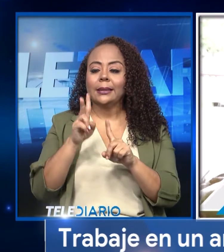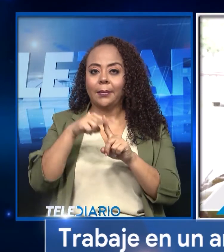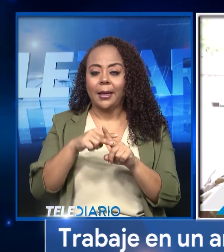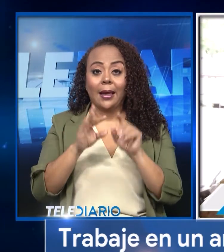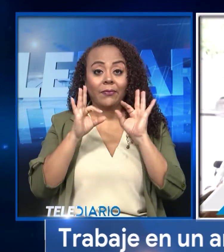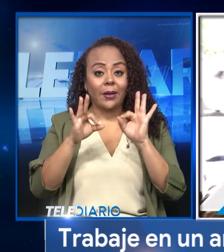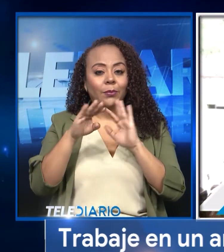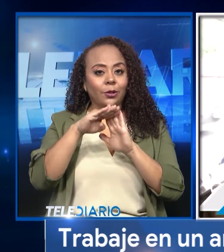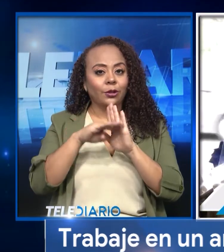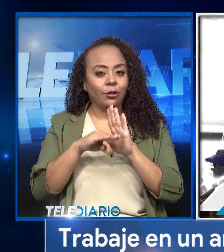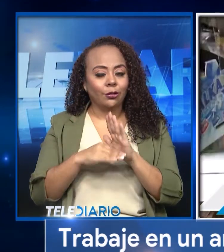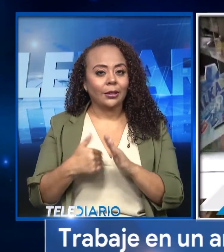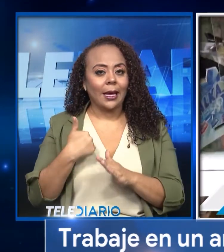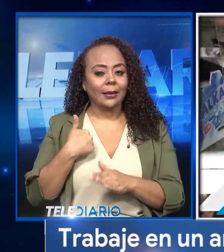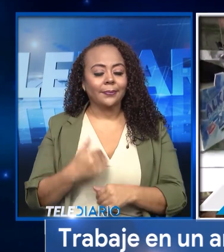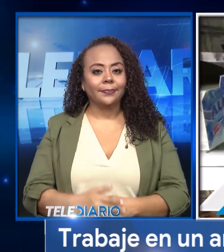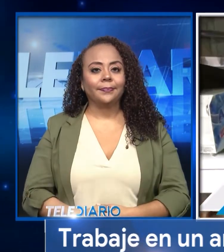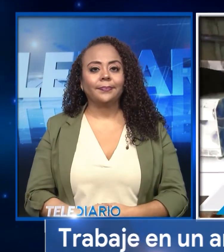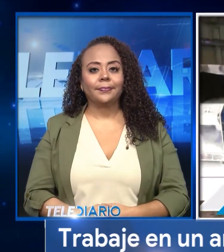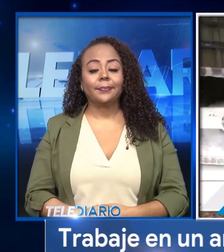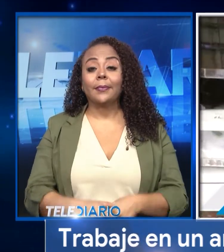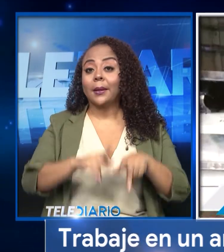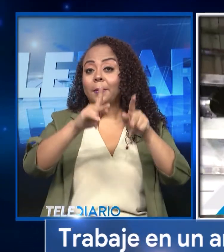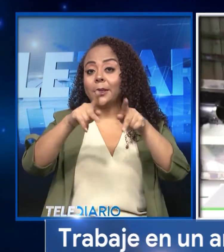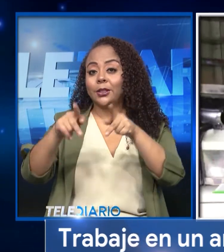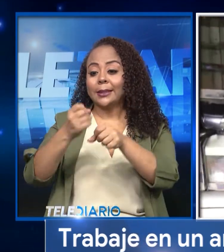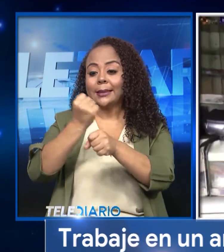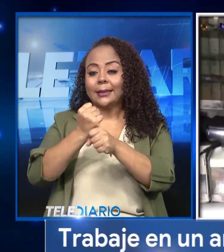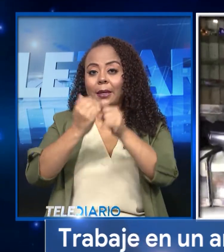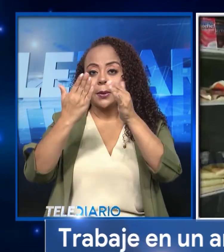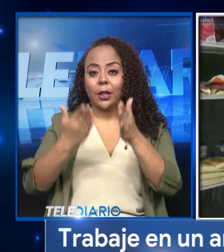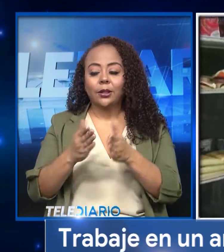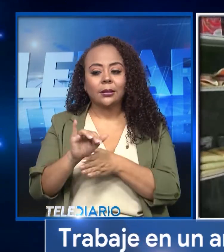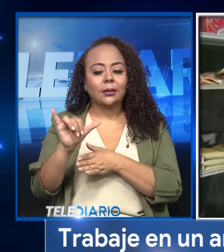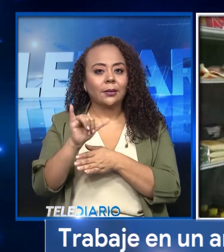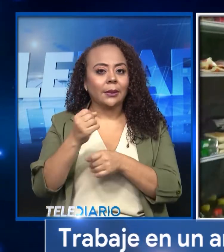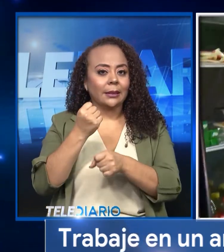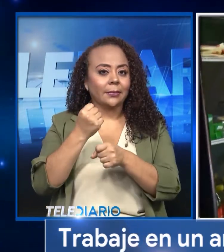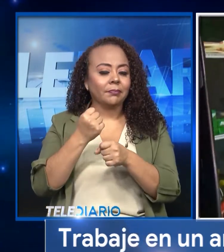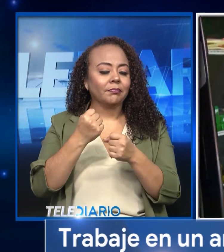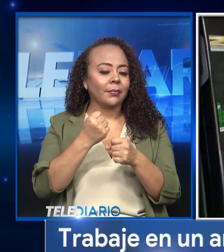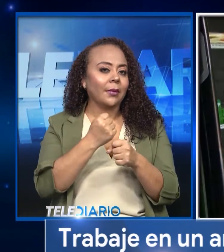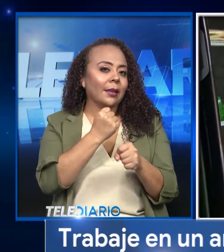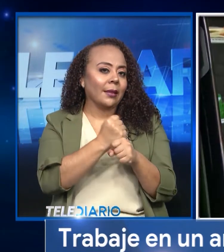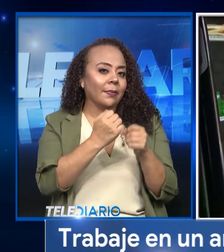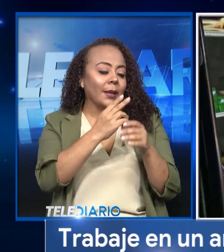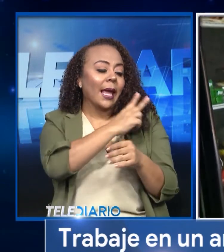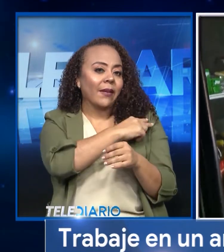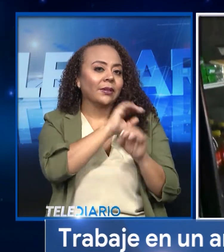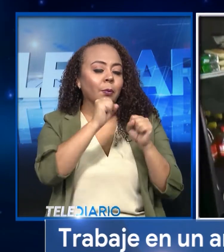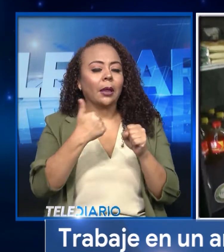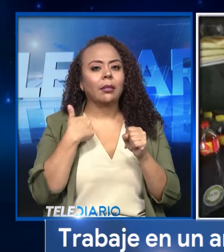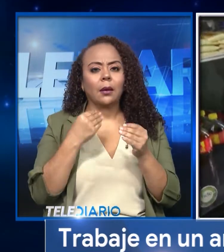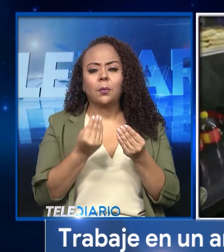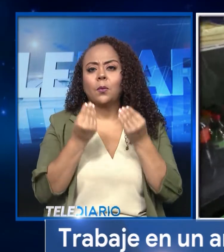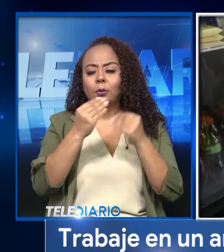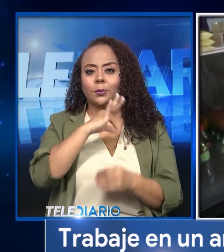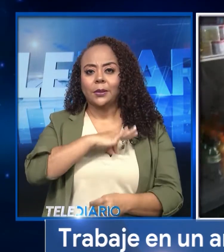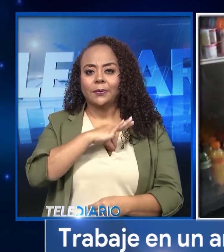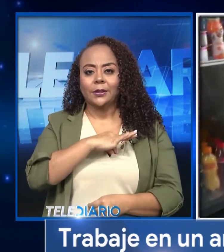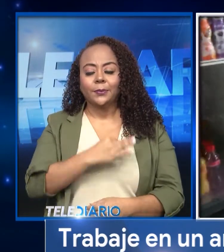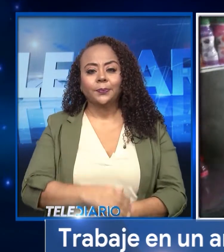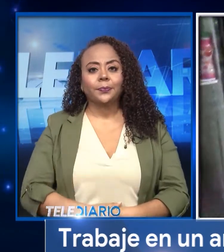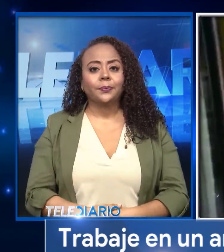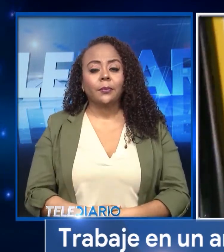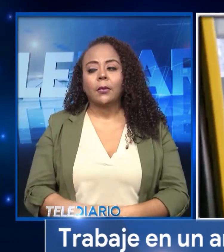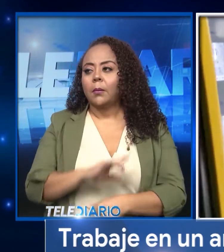los protocolos que existen. Tanto las personas trabajadoras como empleadoras podrán obtener grandes beneficios. Bueno,